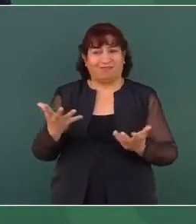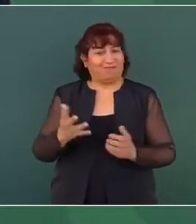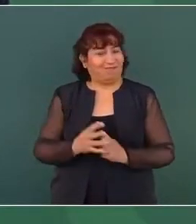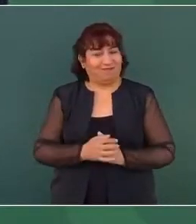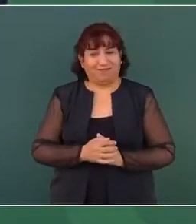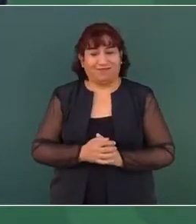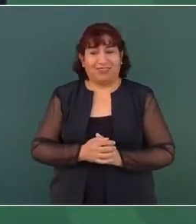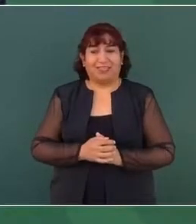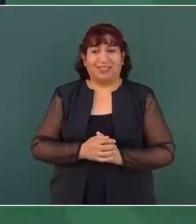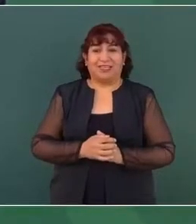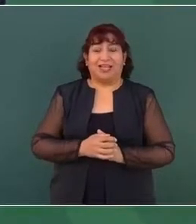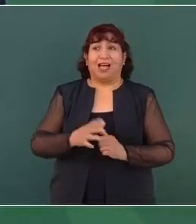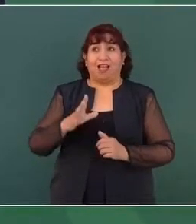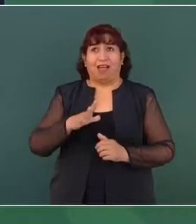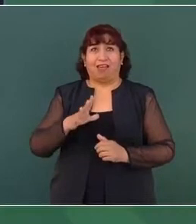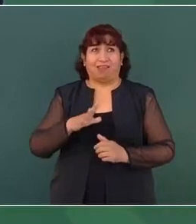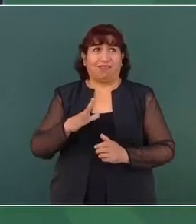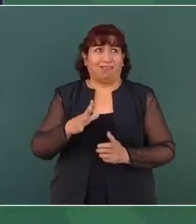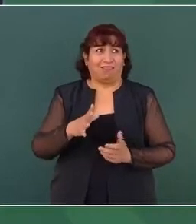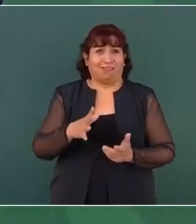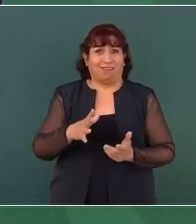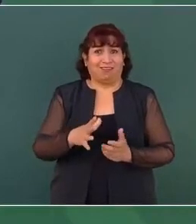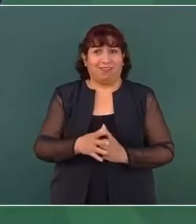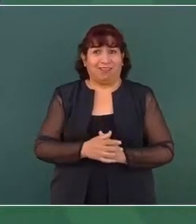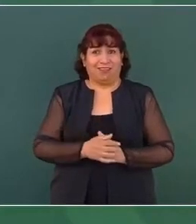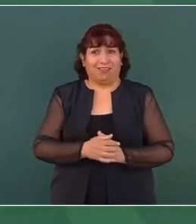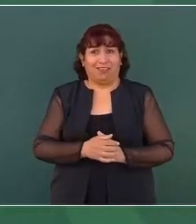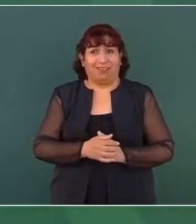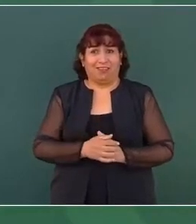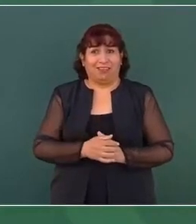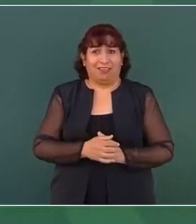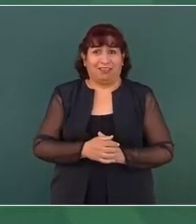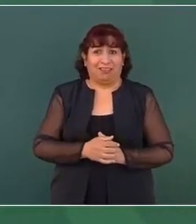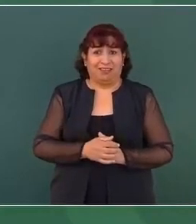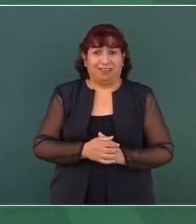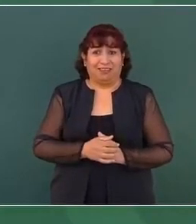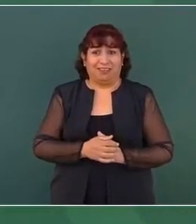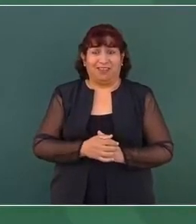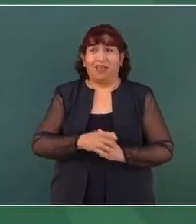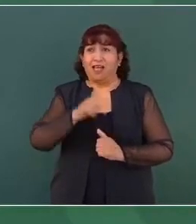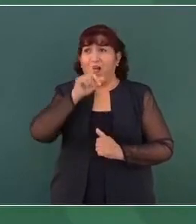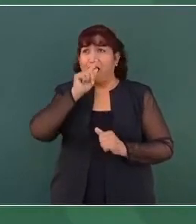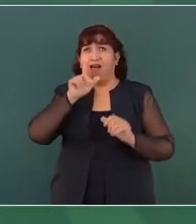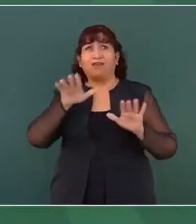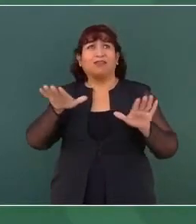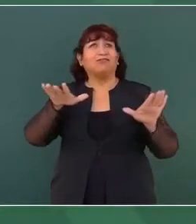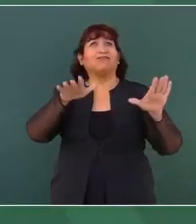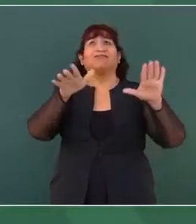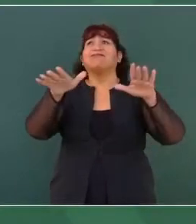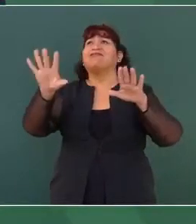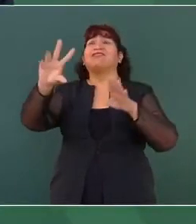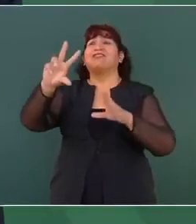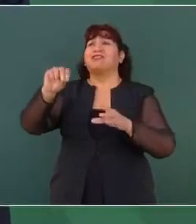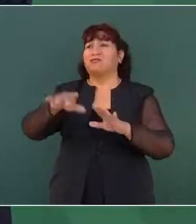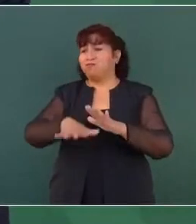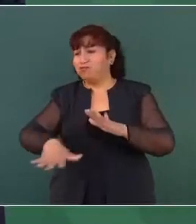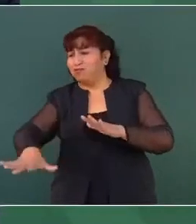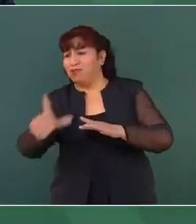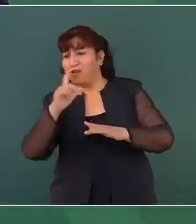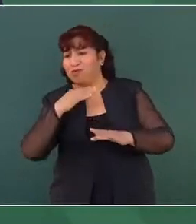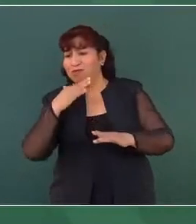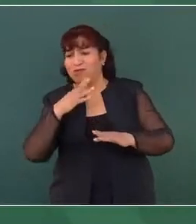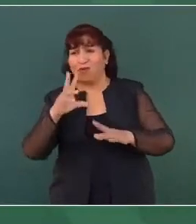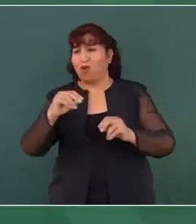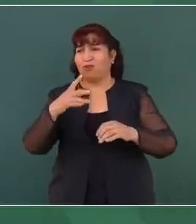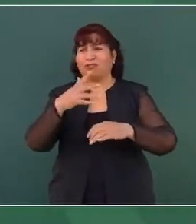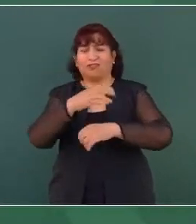Hay aves que pasan el pantano y no se manchan, ni